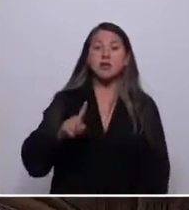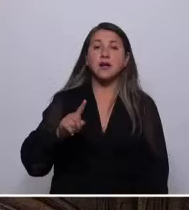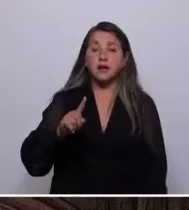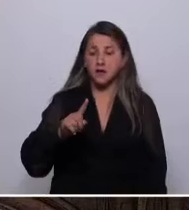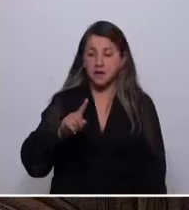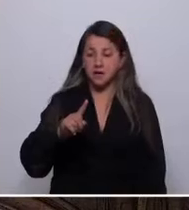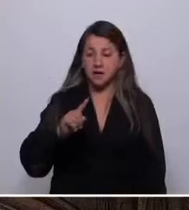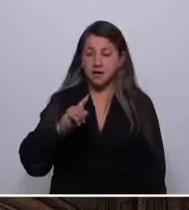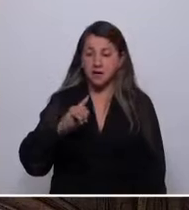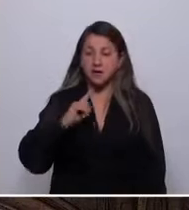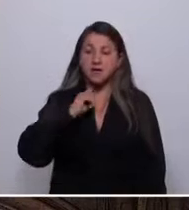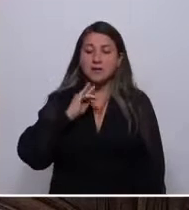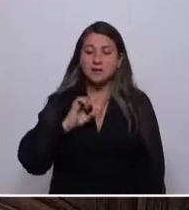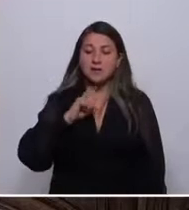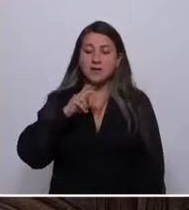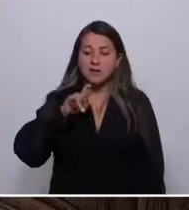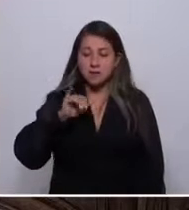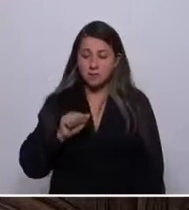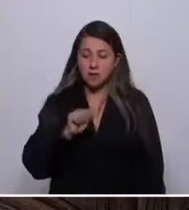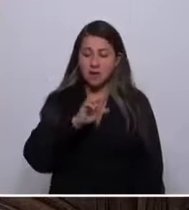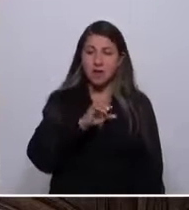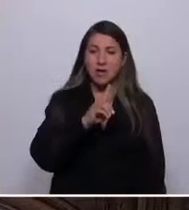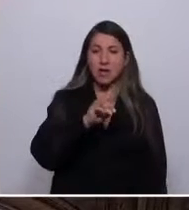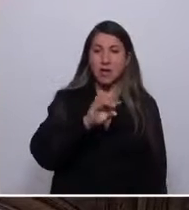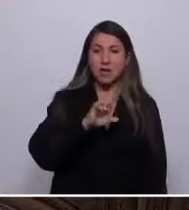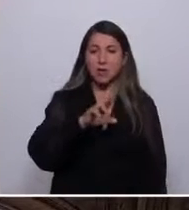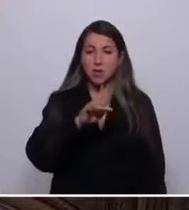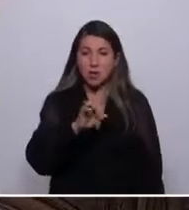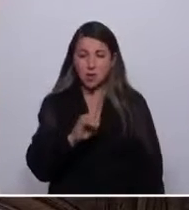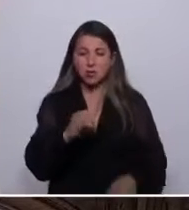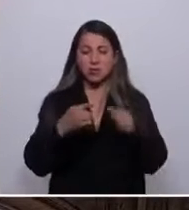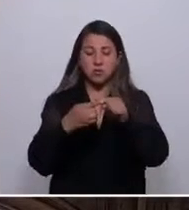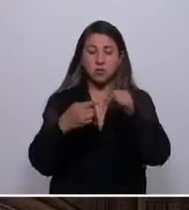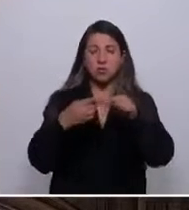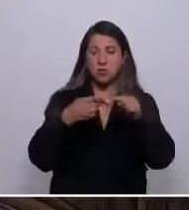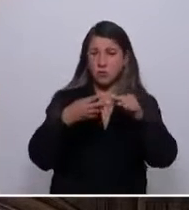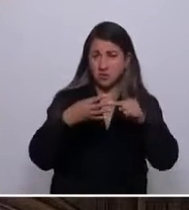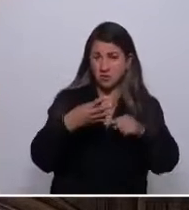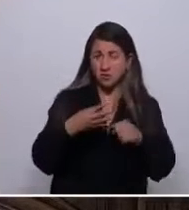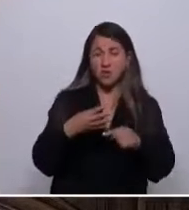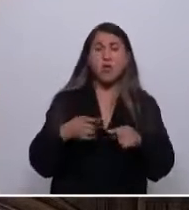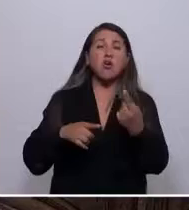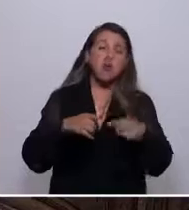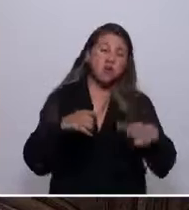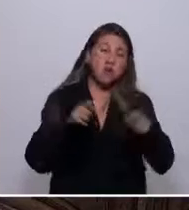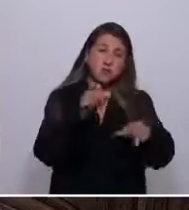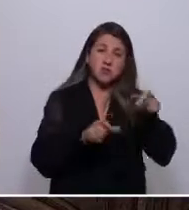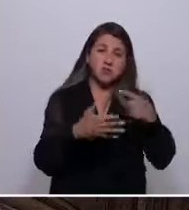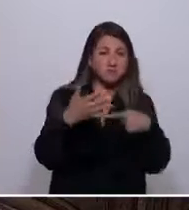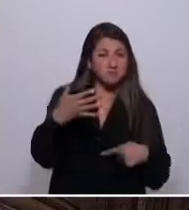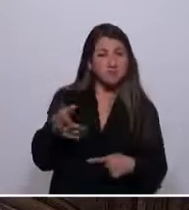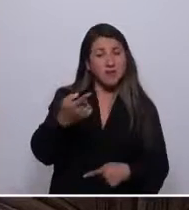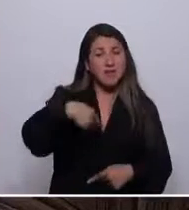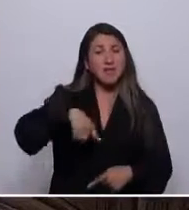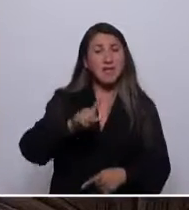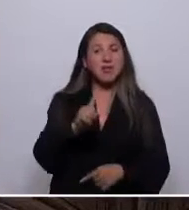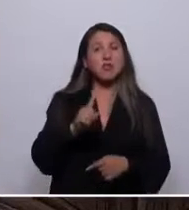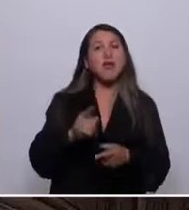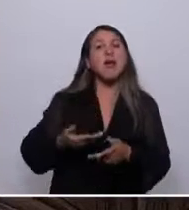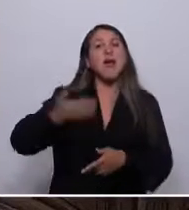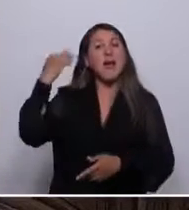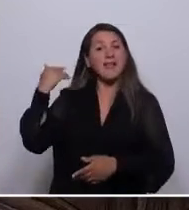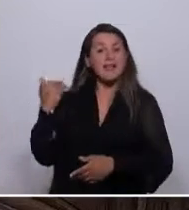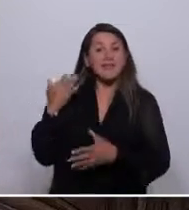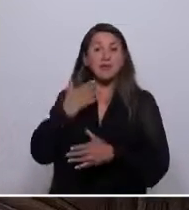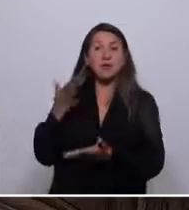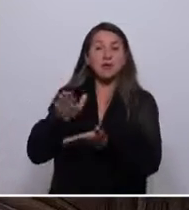Clemente, Úrsula Calderón, Eduardo Balfores, Melinda Acuña y José González, quienes entre tantos otros más son los antepasados de quienes